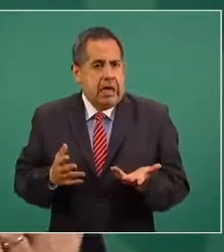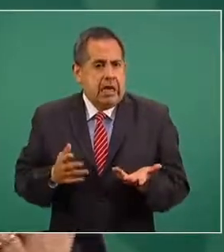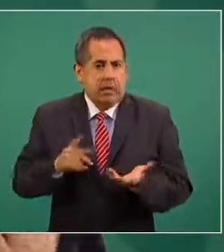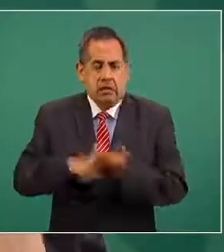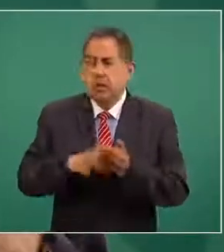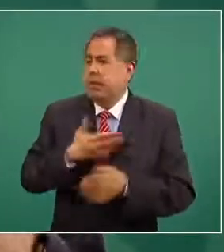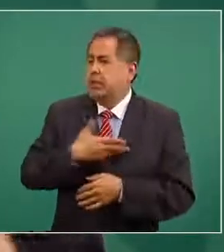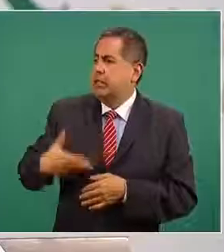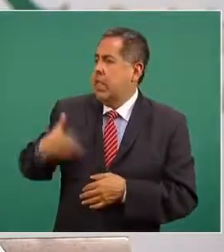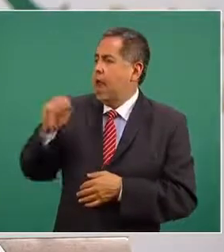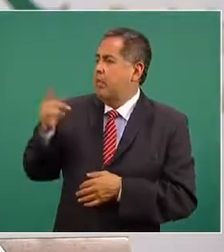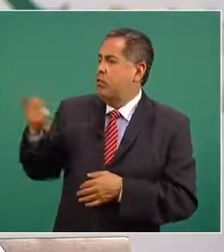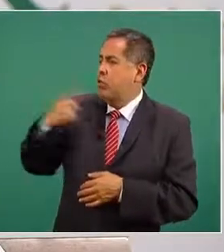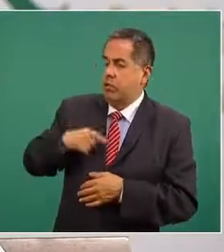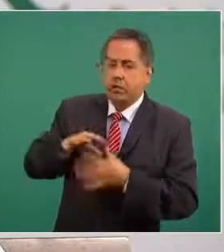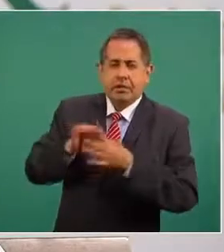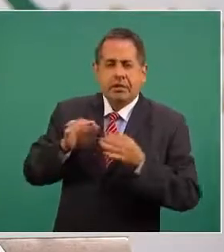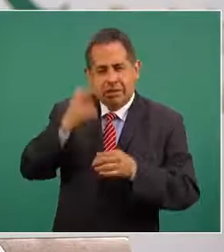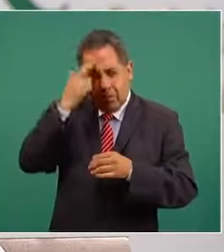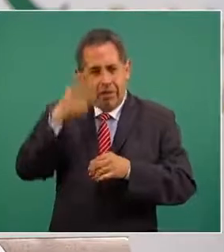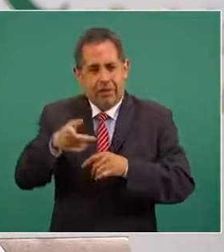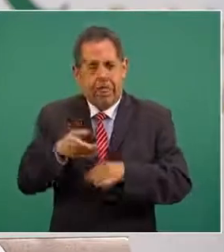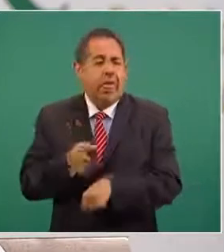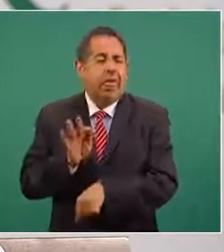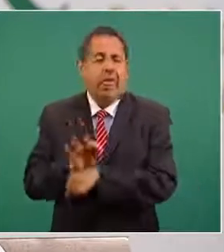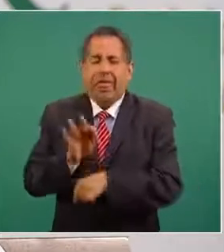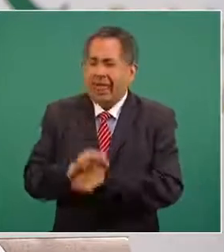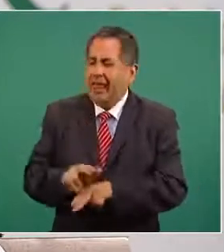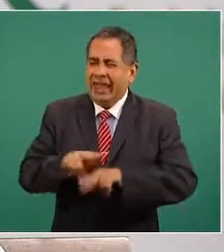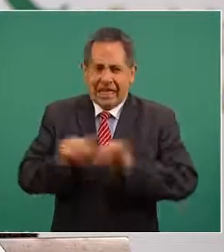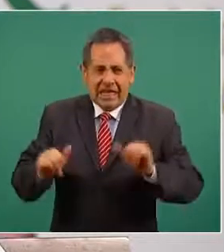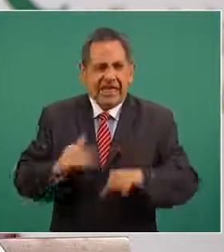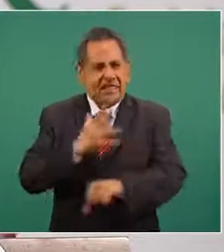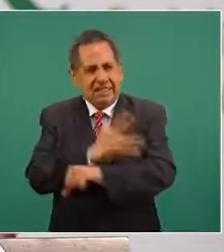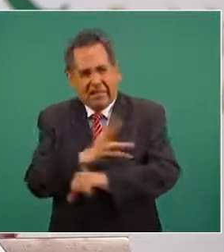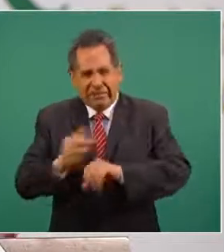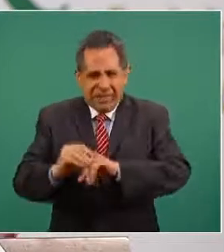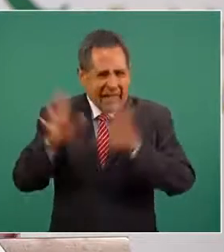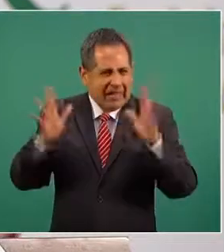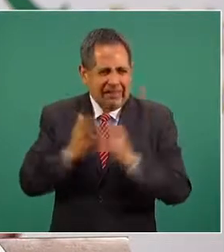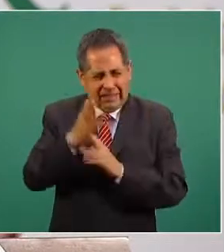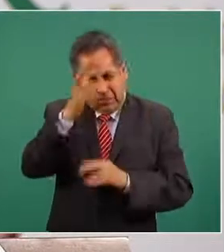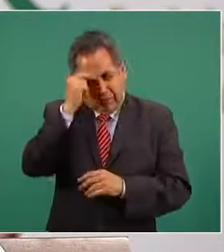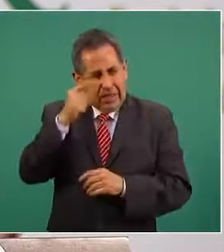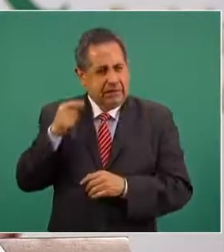presidente de la República. Cero impunidad, transparencia en los procesos.